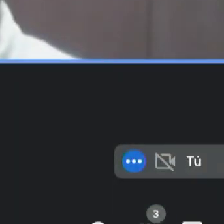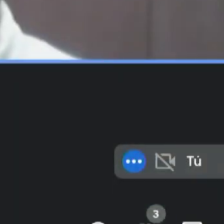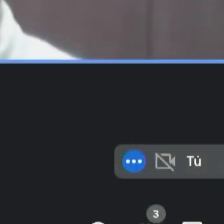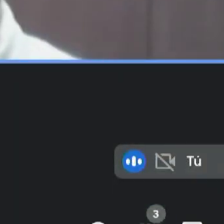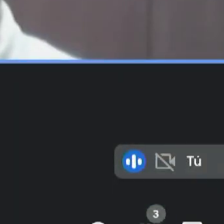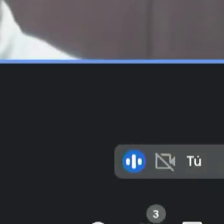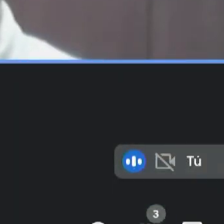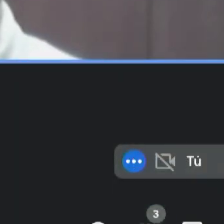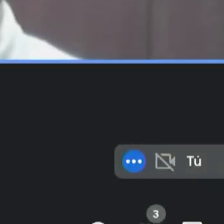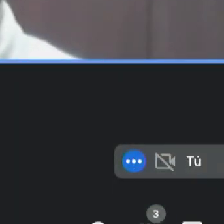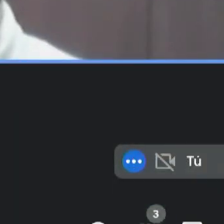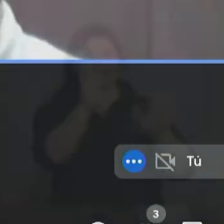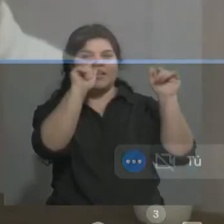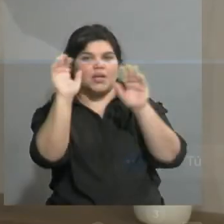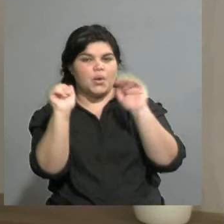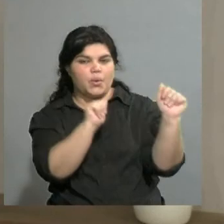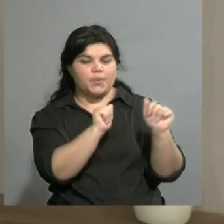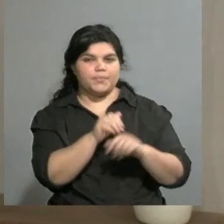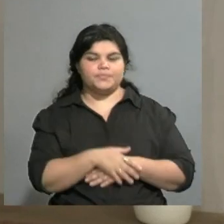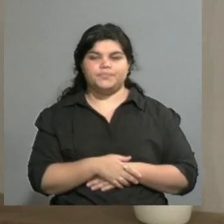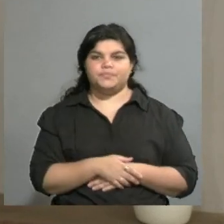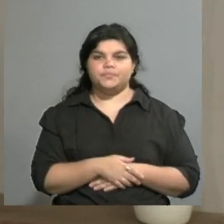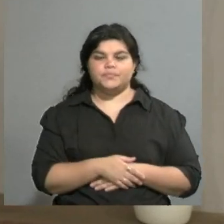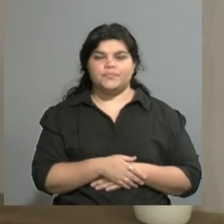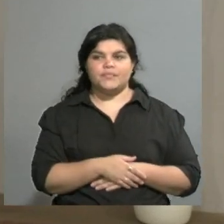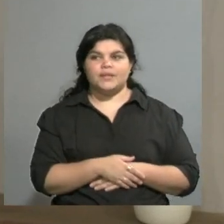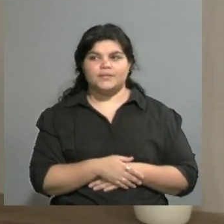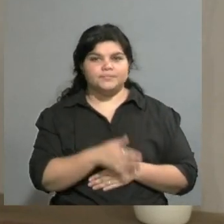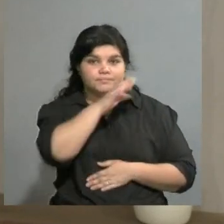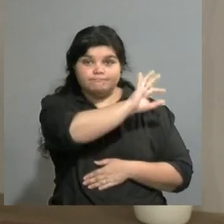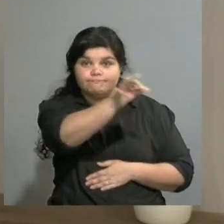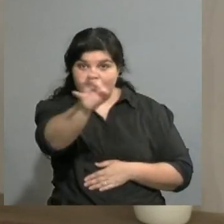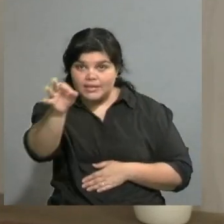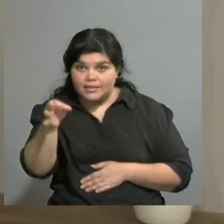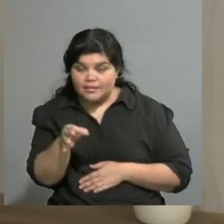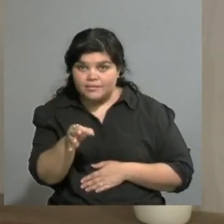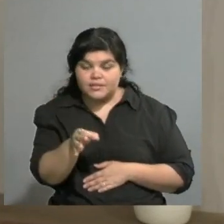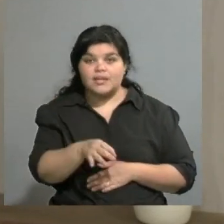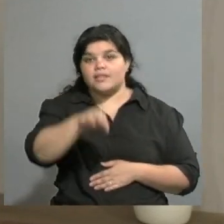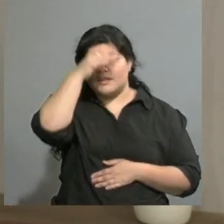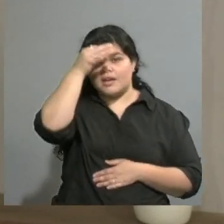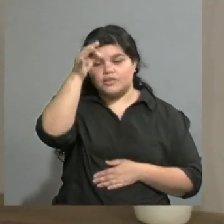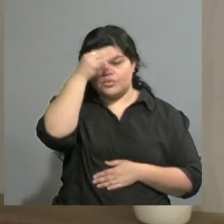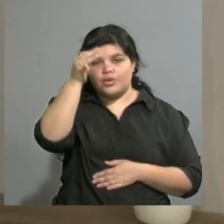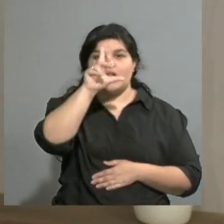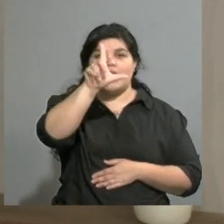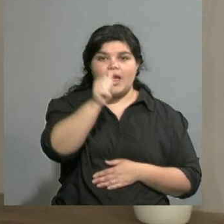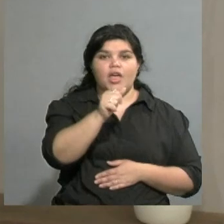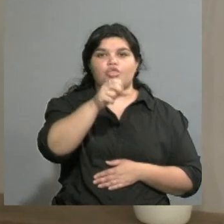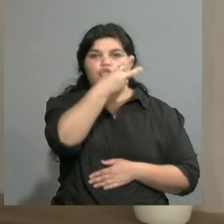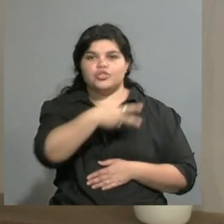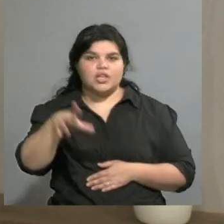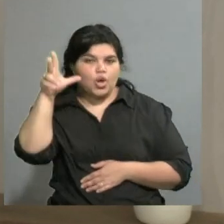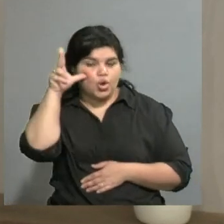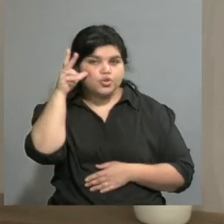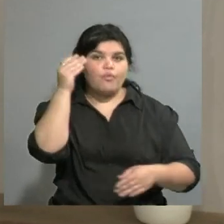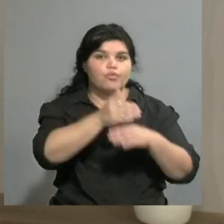espacio. Hasta luego. Gracias. Abrazo. Hasta luego. Chicos, ya saben, a los que nos están viendo, teatro, la 208, función estreno,